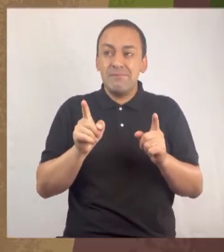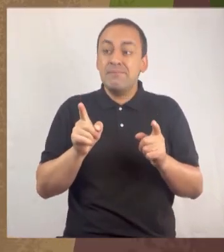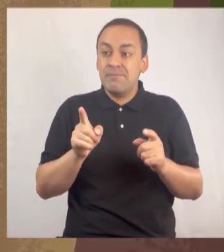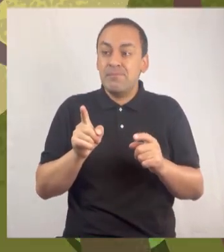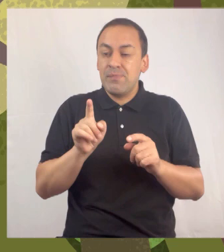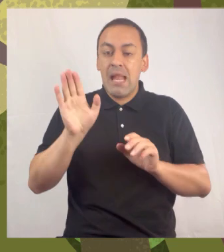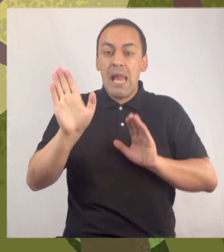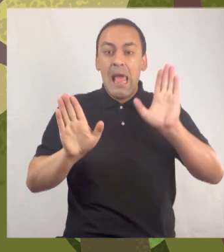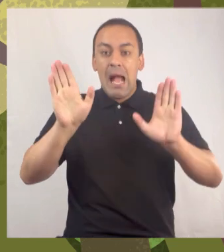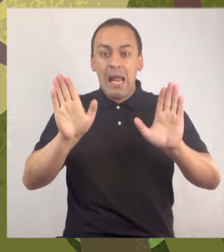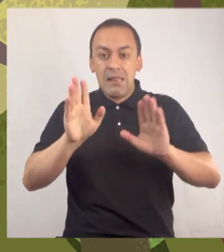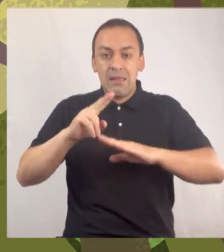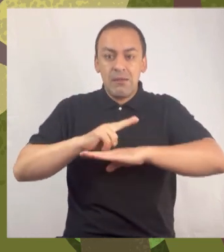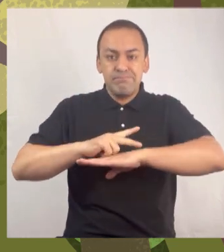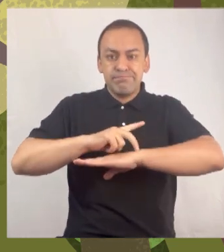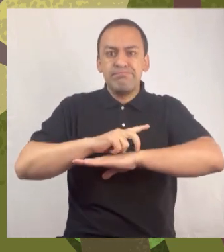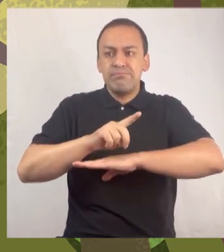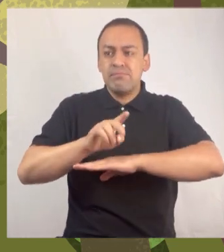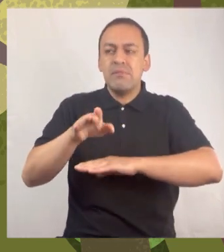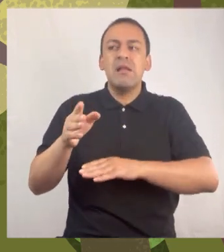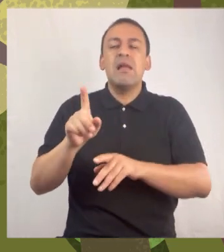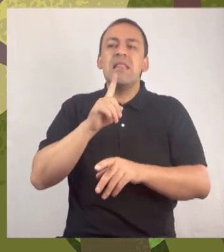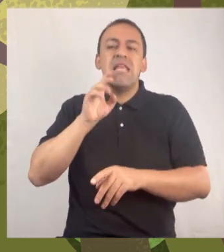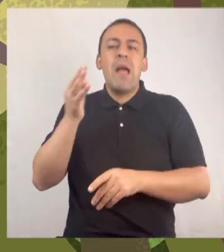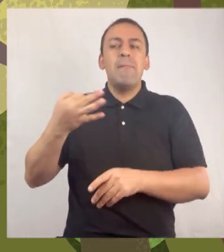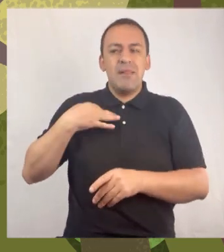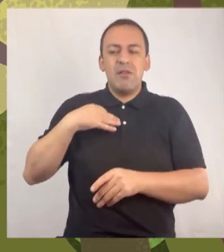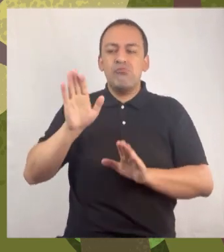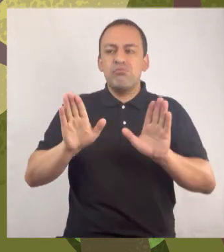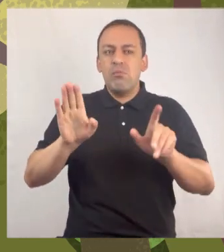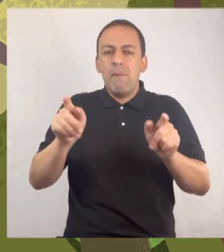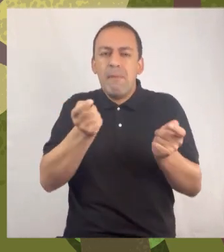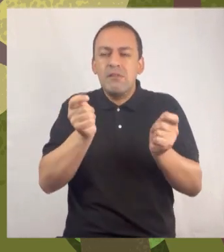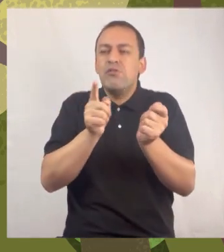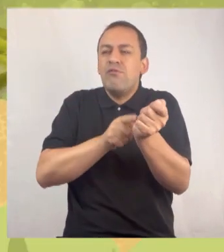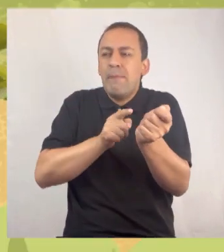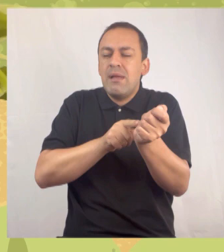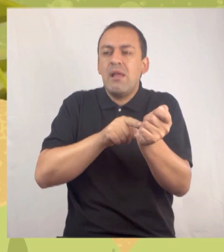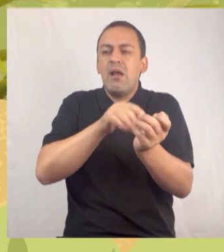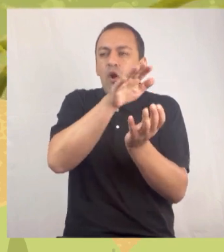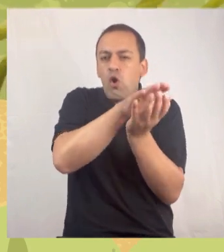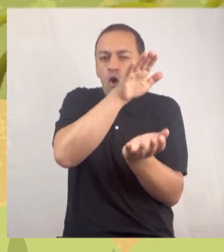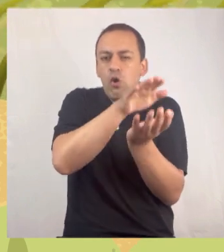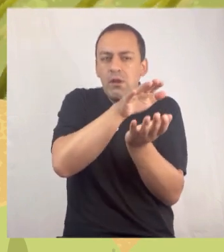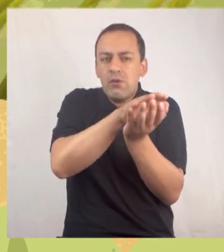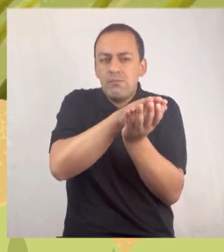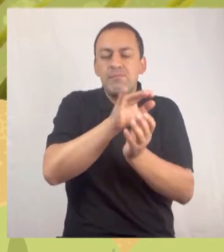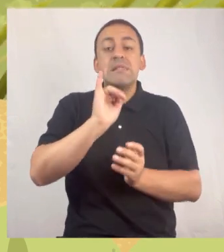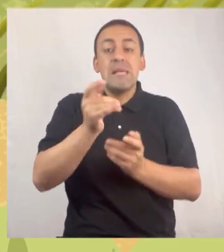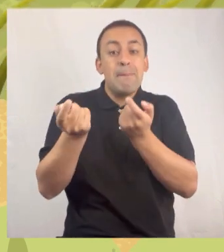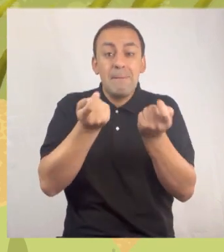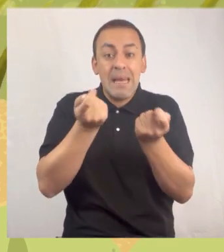Metamorfosisis. La lagartija es un reptil, me lo dijo la tía en clases. ¿Como un cocodrilo?